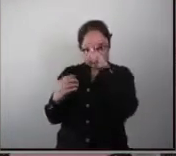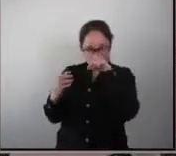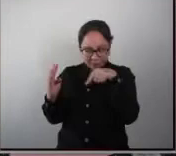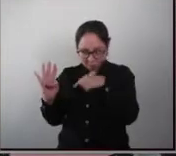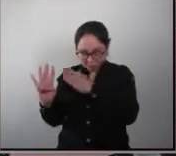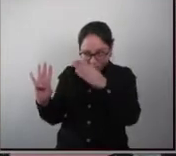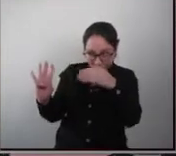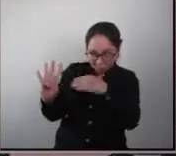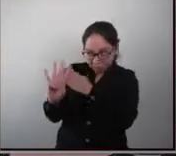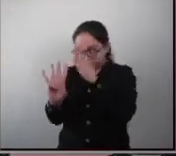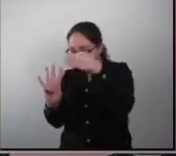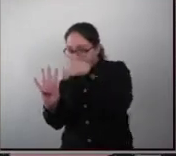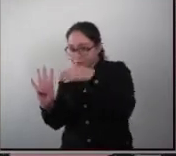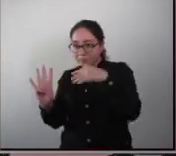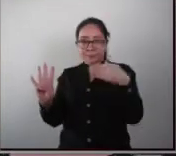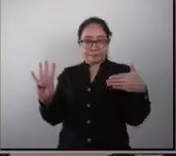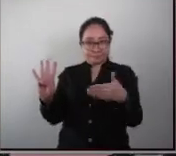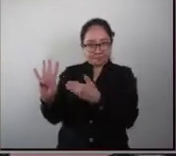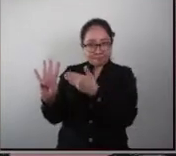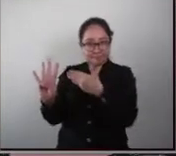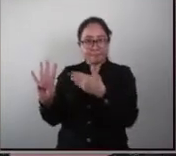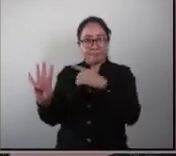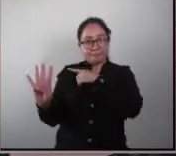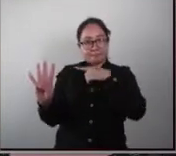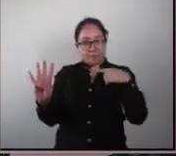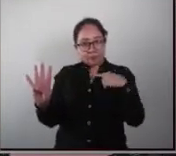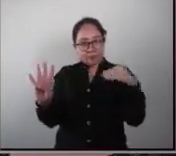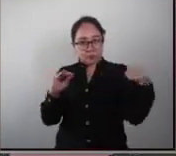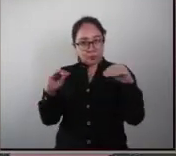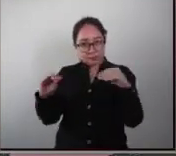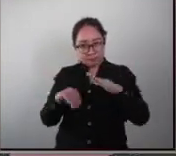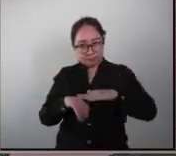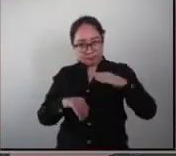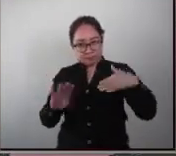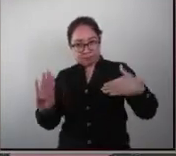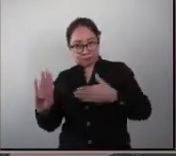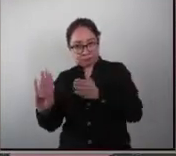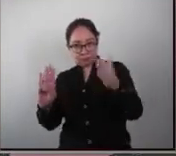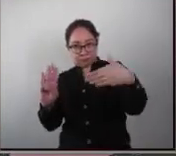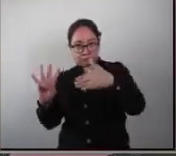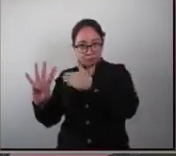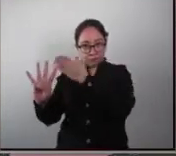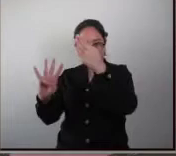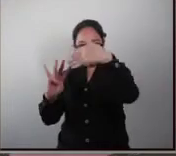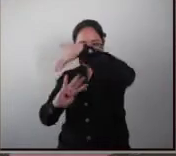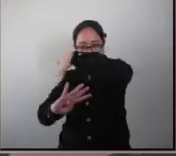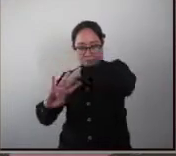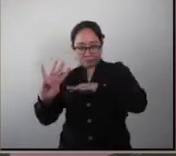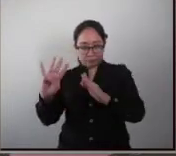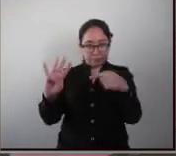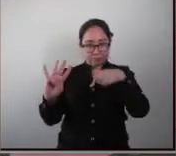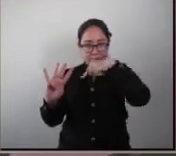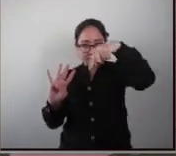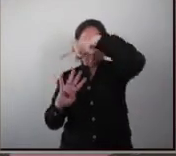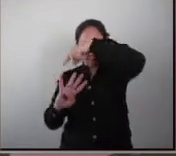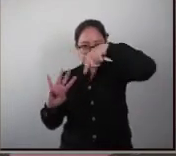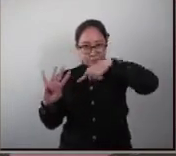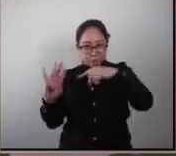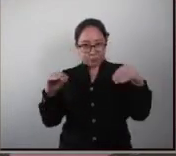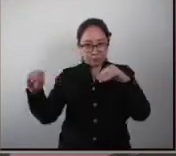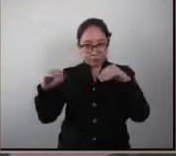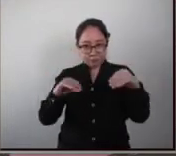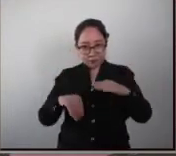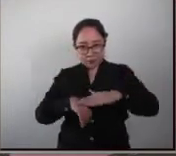y entonces el pez tiene que hacer más movimientos esto emula a una mayor movilidad